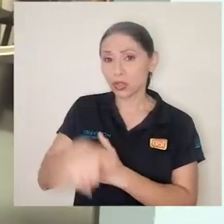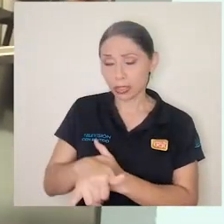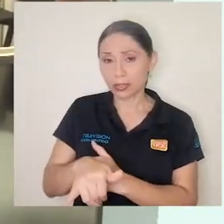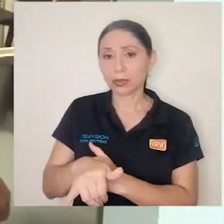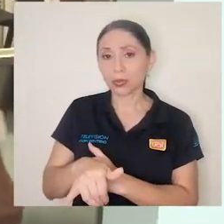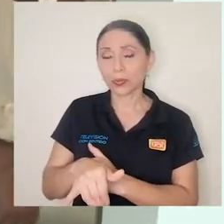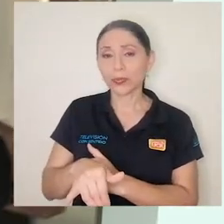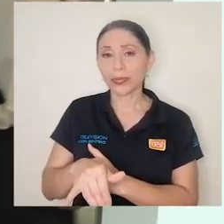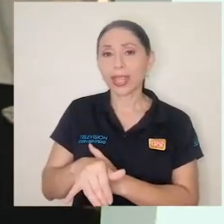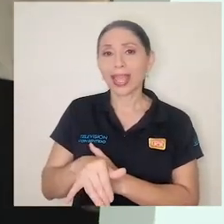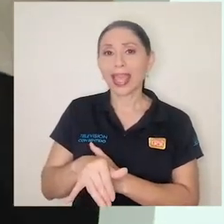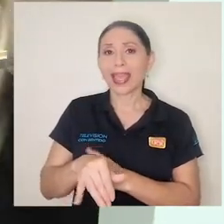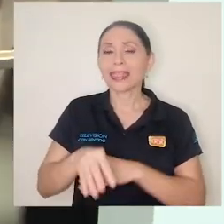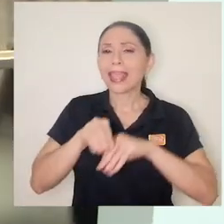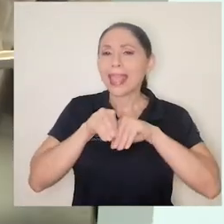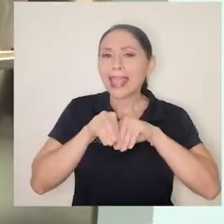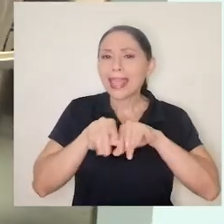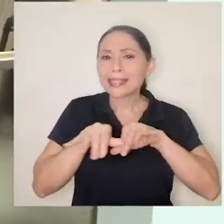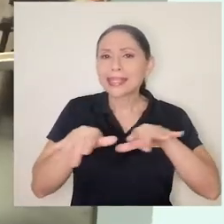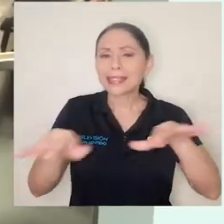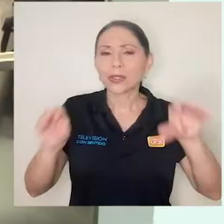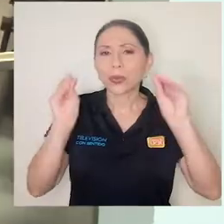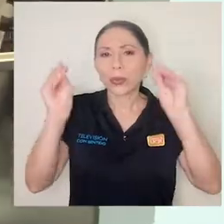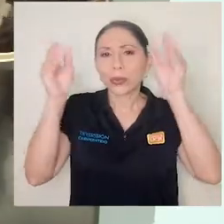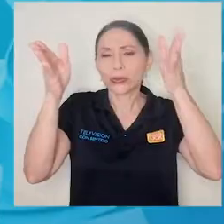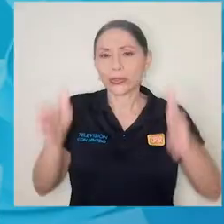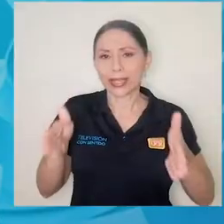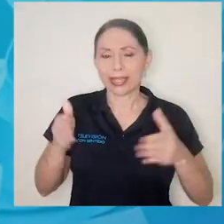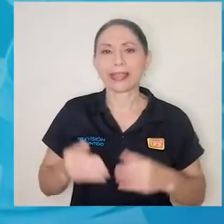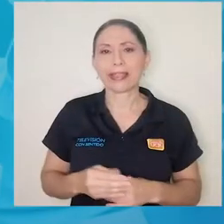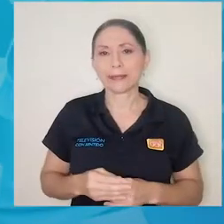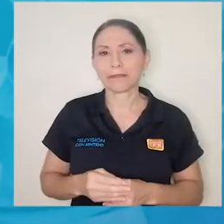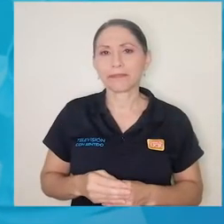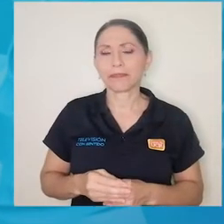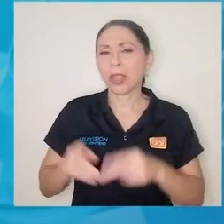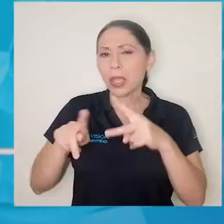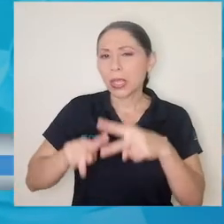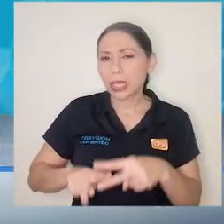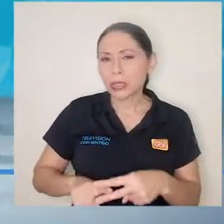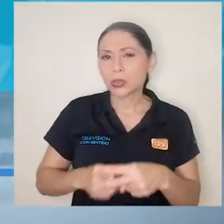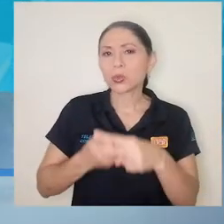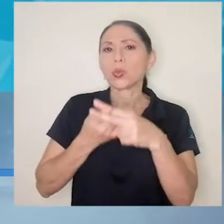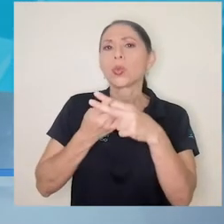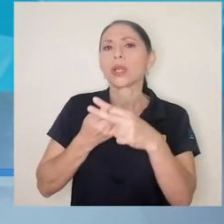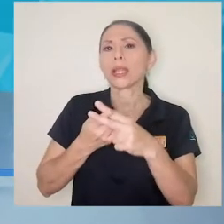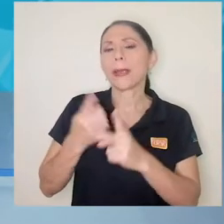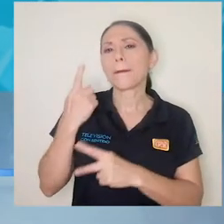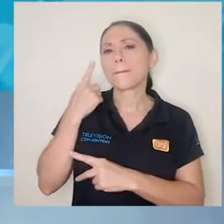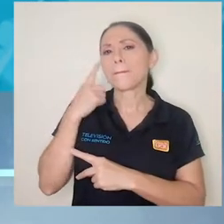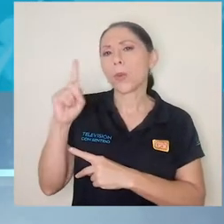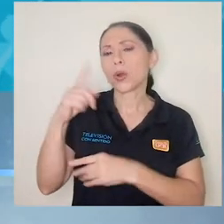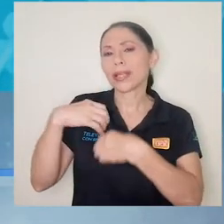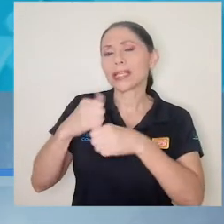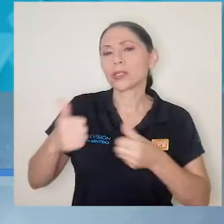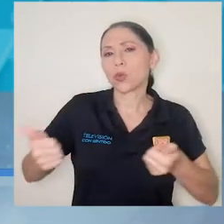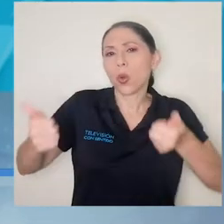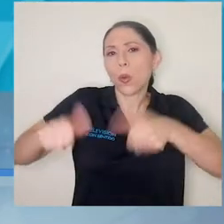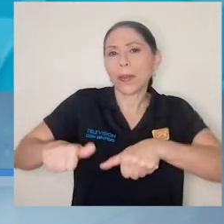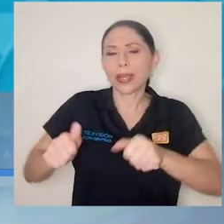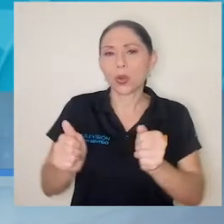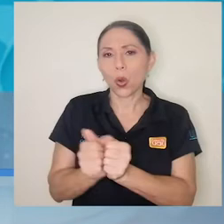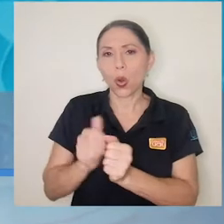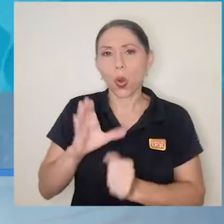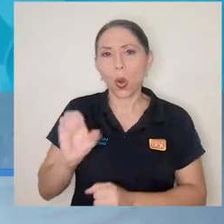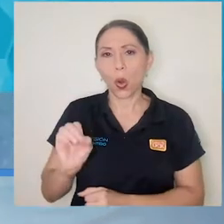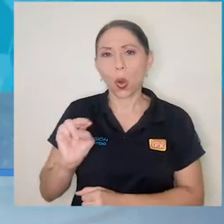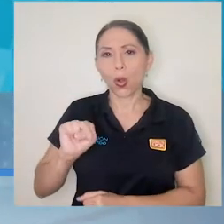de extensión docente que surge a raíz de un convenio con CONAPAM